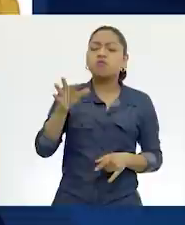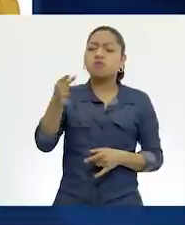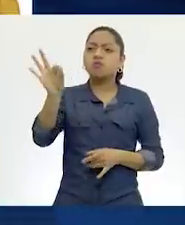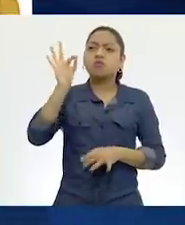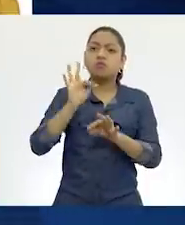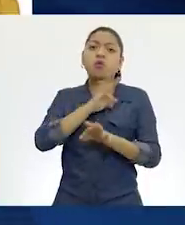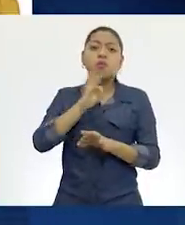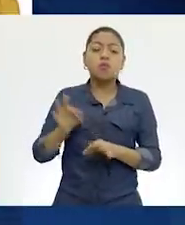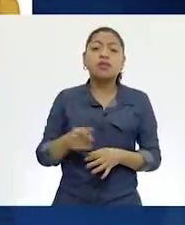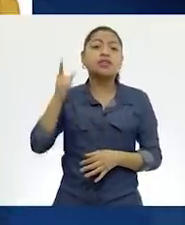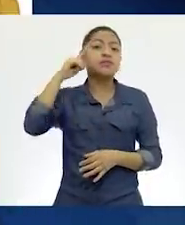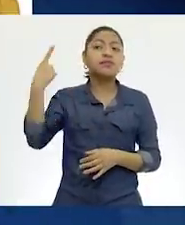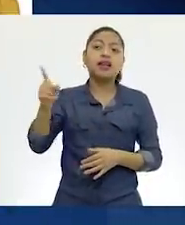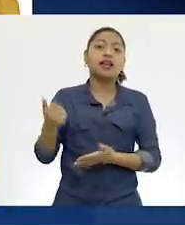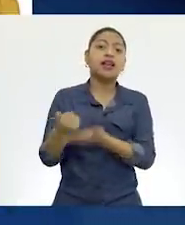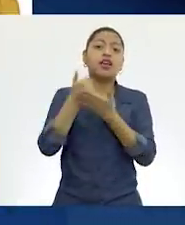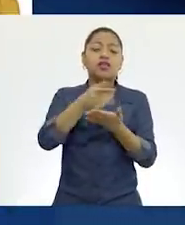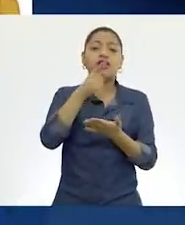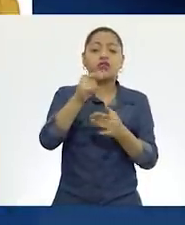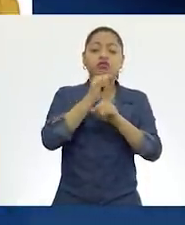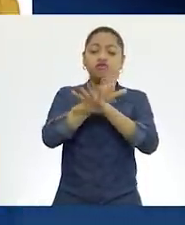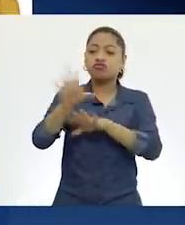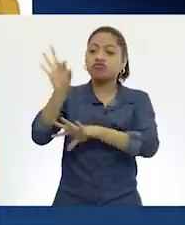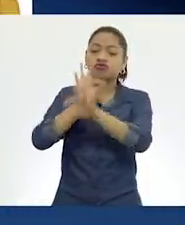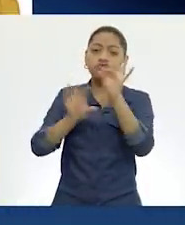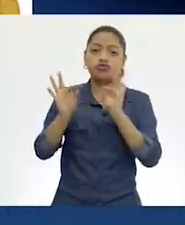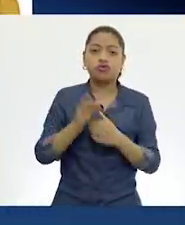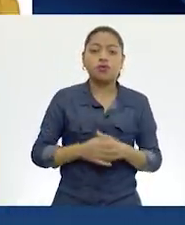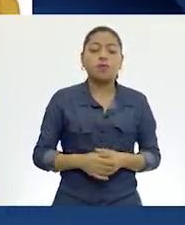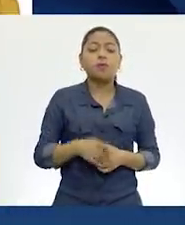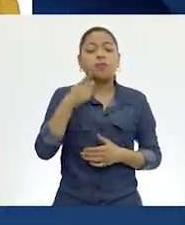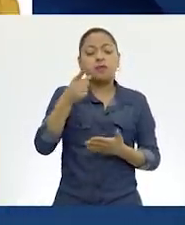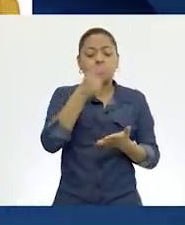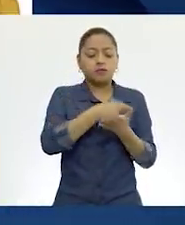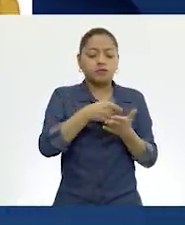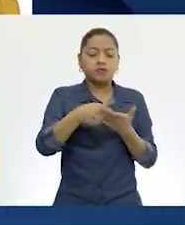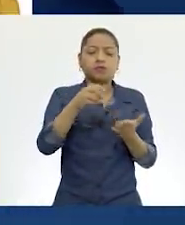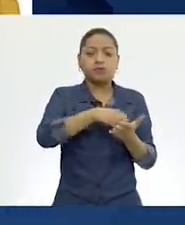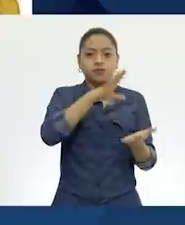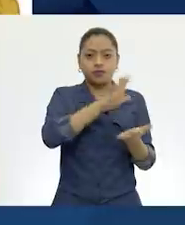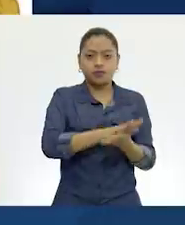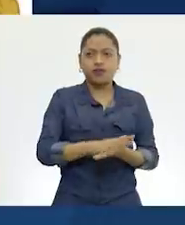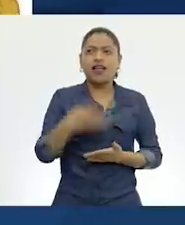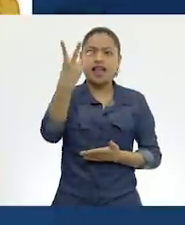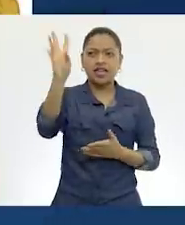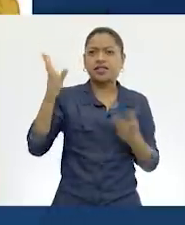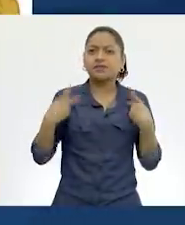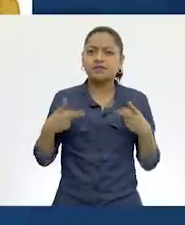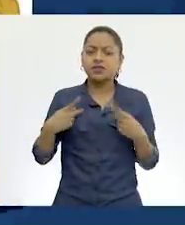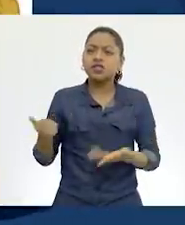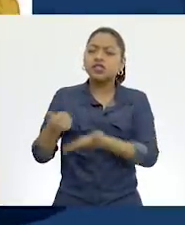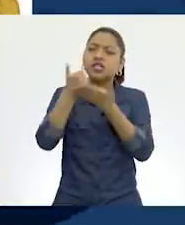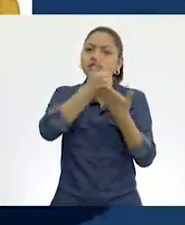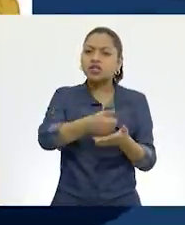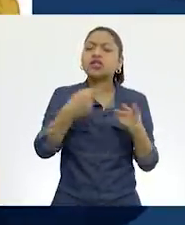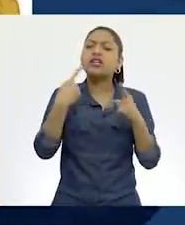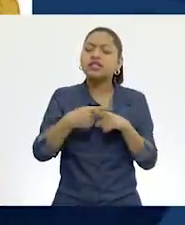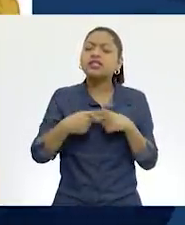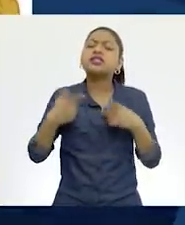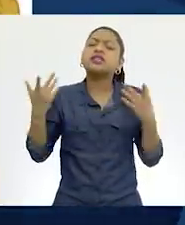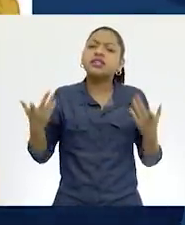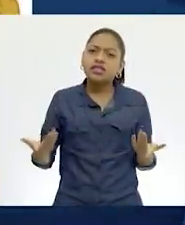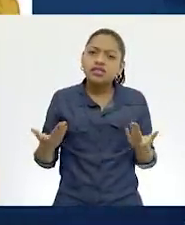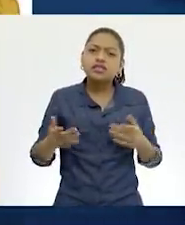con la información necesaria para la elaboración del reportaje. ¿Quiénes podrían ser los entrevistados?